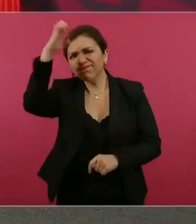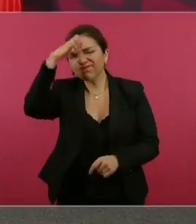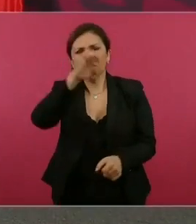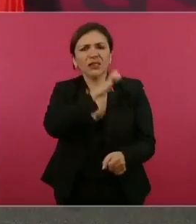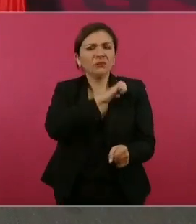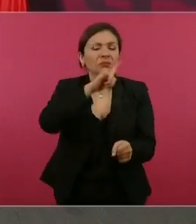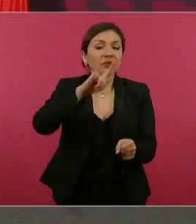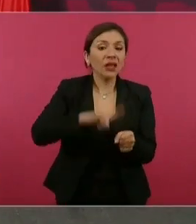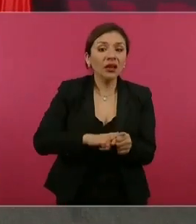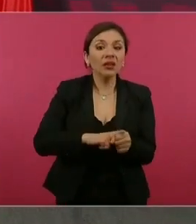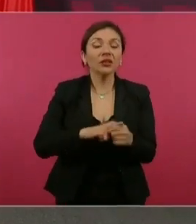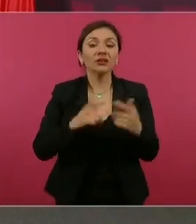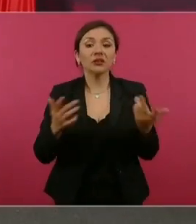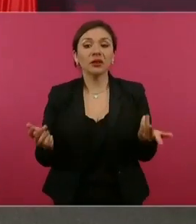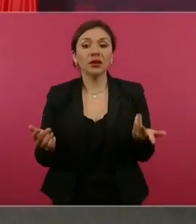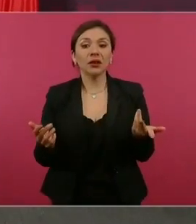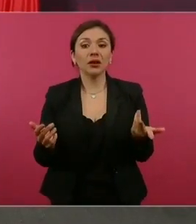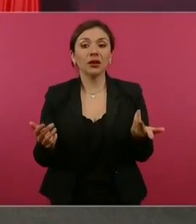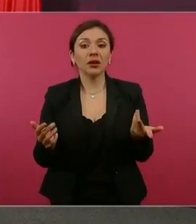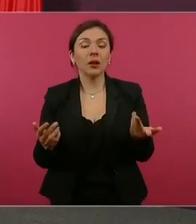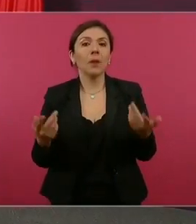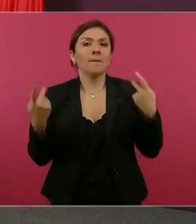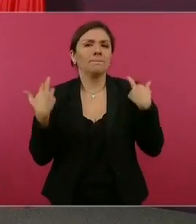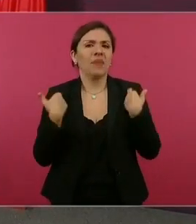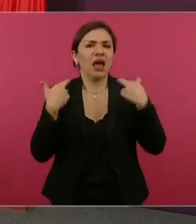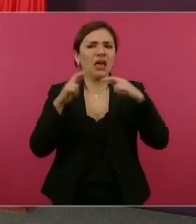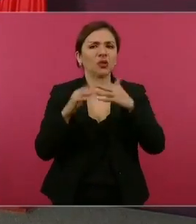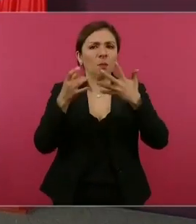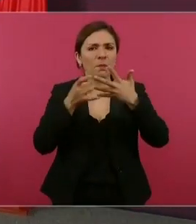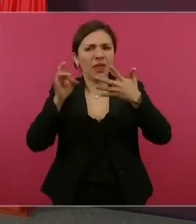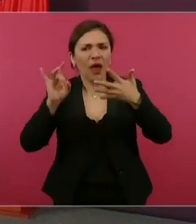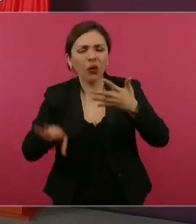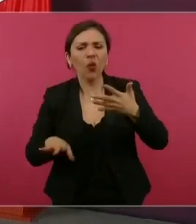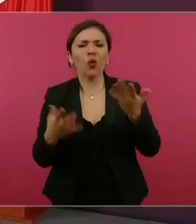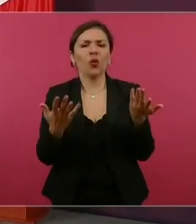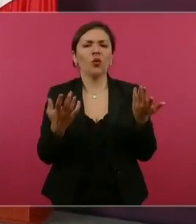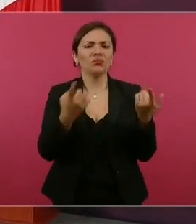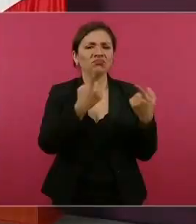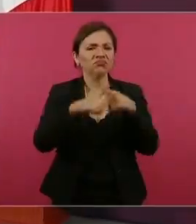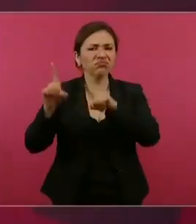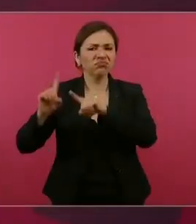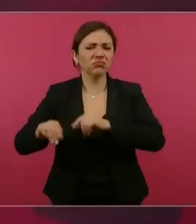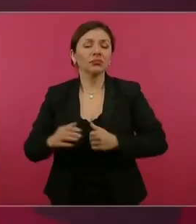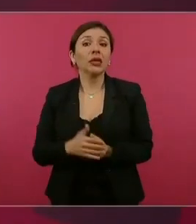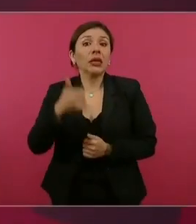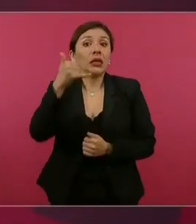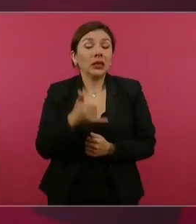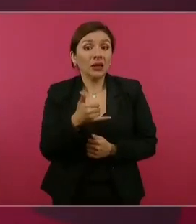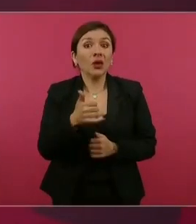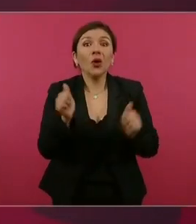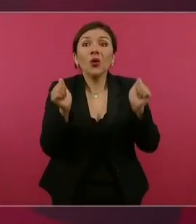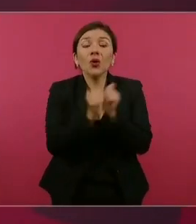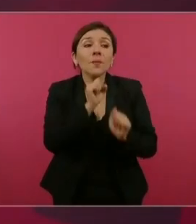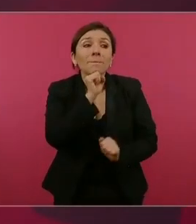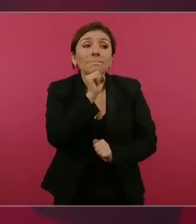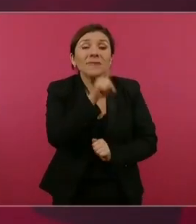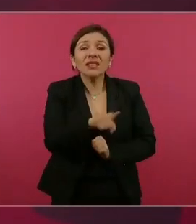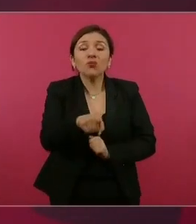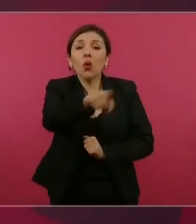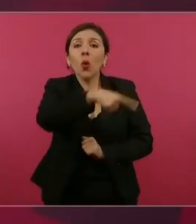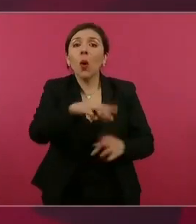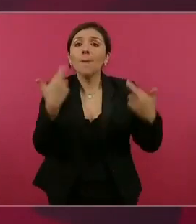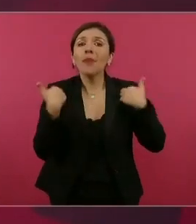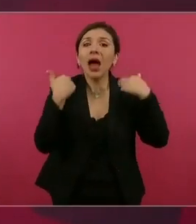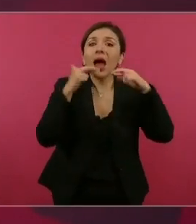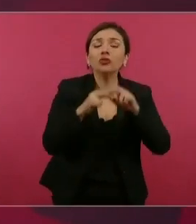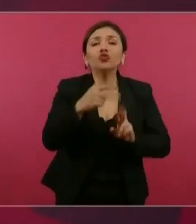pedagogos, pero sobre todo participaron maestras y